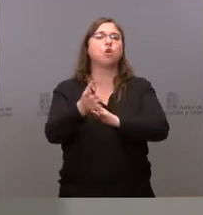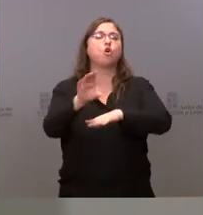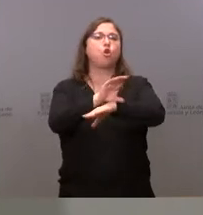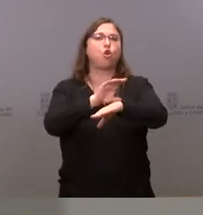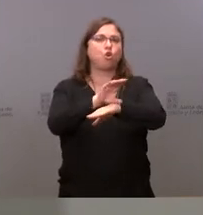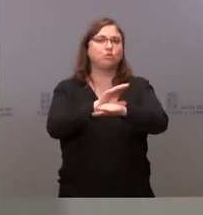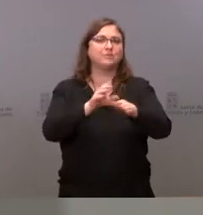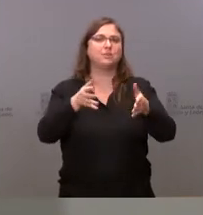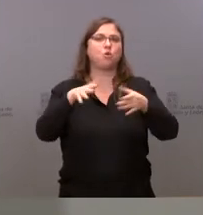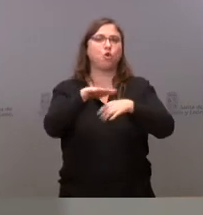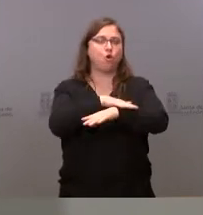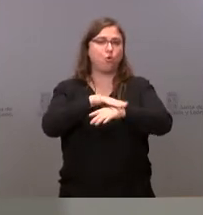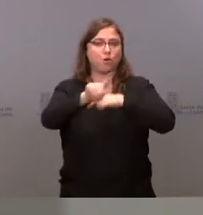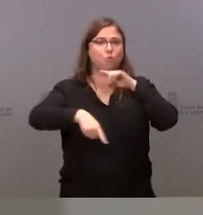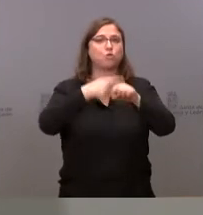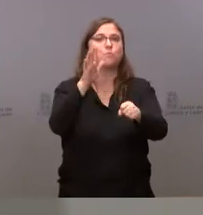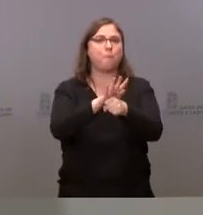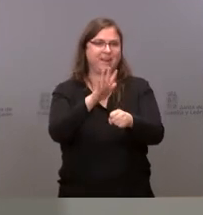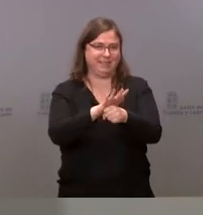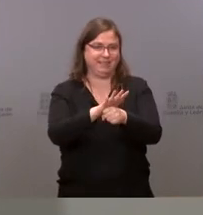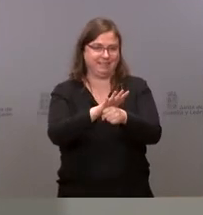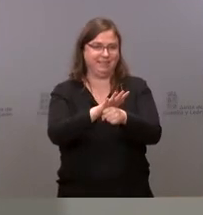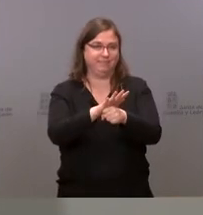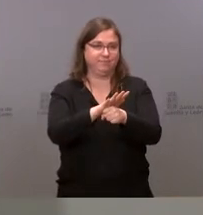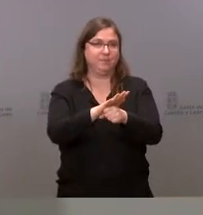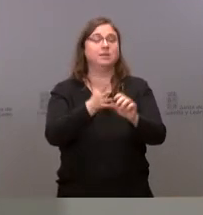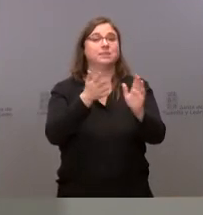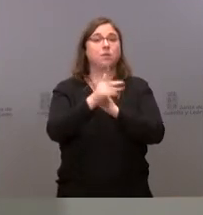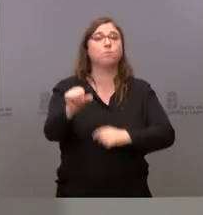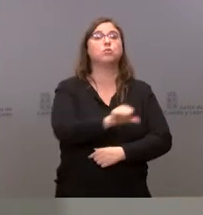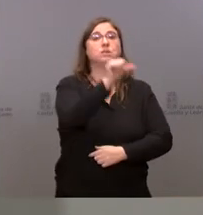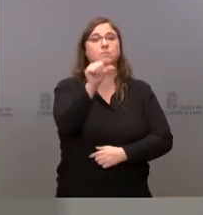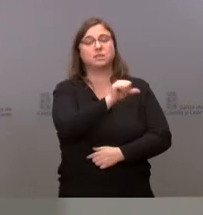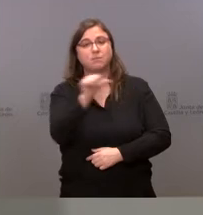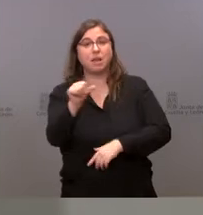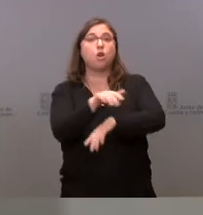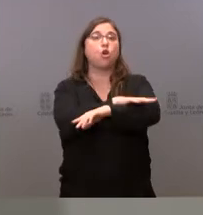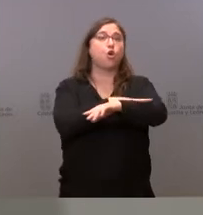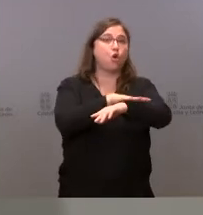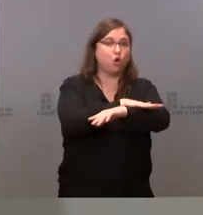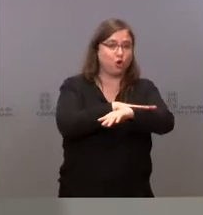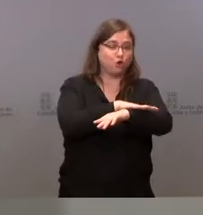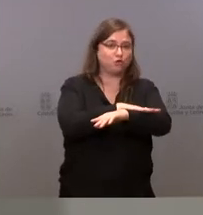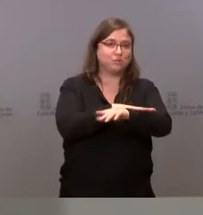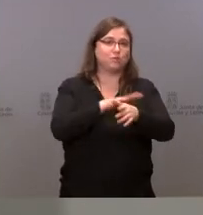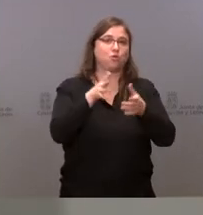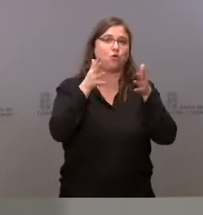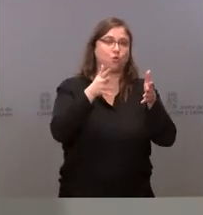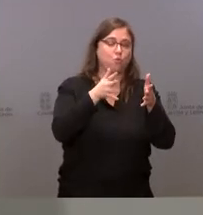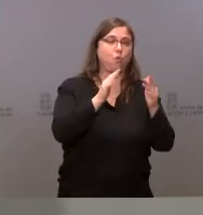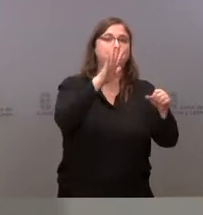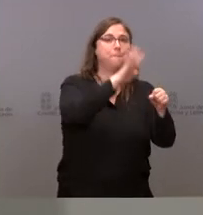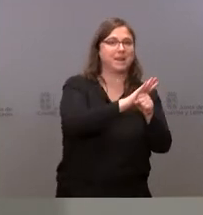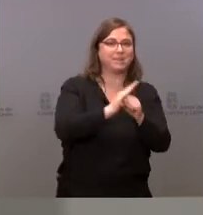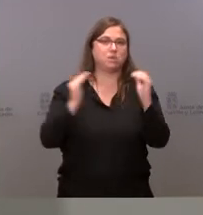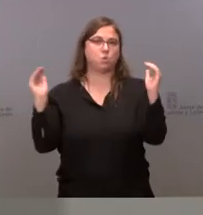Castilla y León el próximo martes. Y, por tanto, tendremos la próxima semana un Consejo de Gobierno el próximo martes y el próximo jueves.